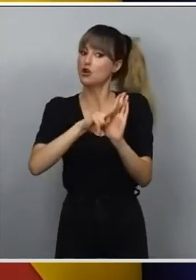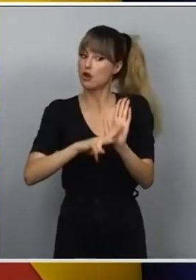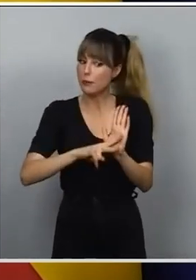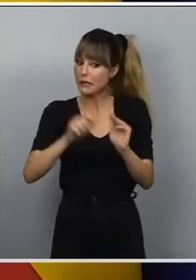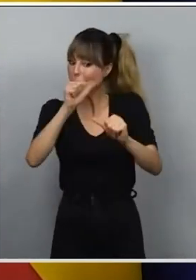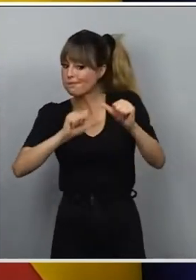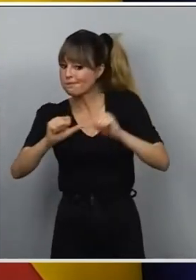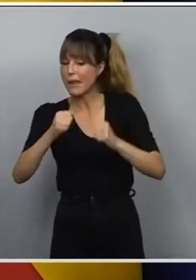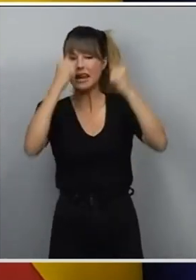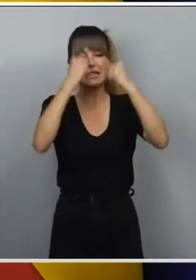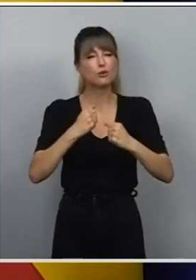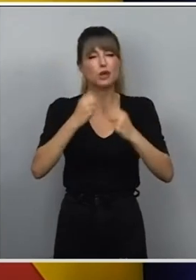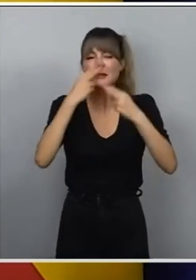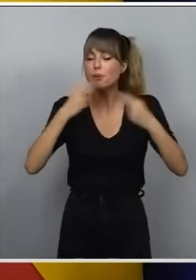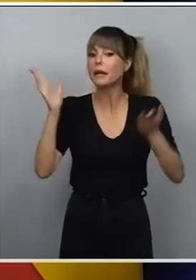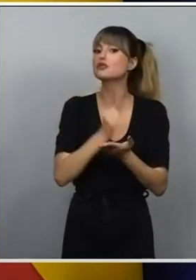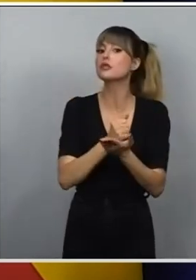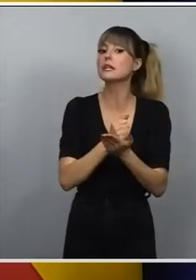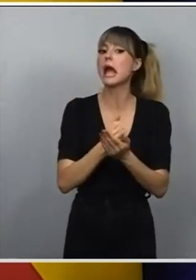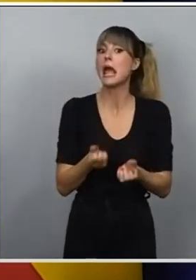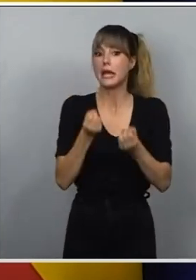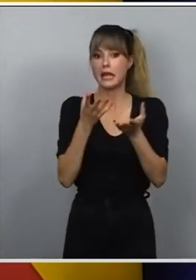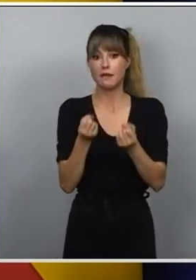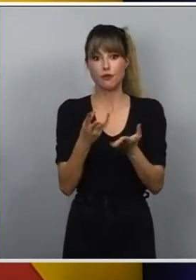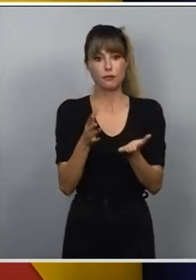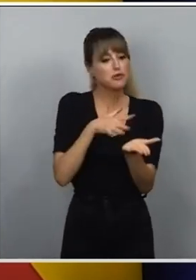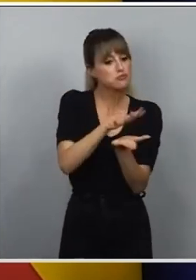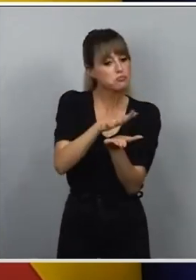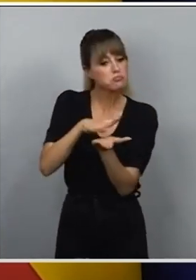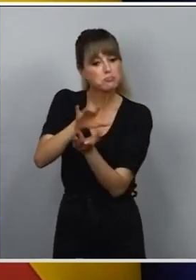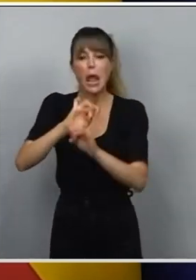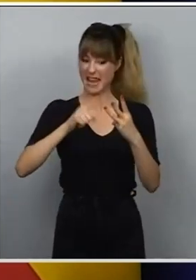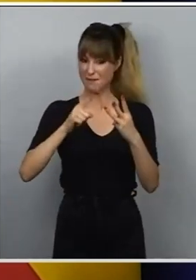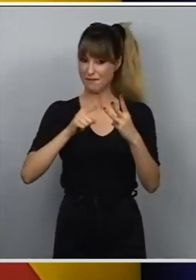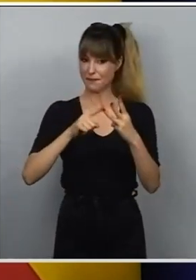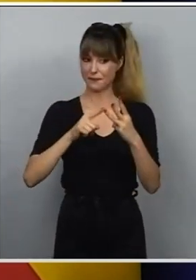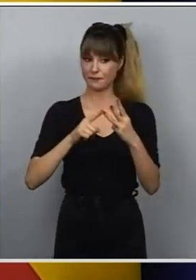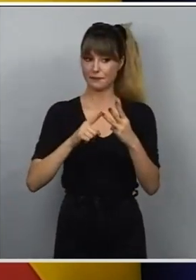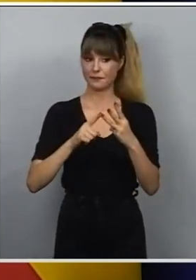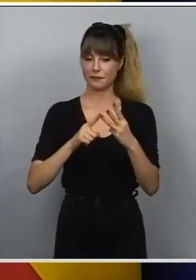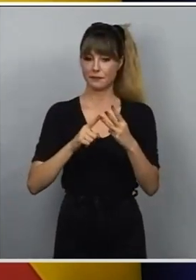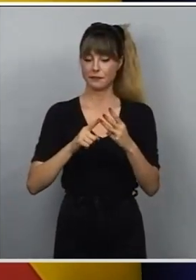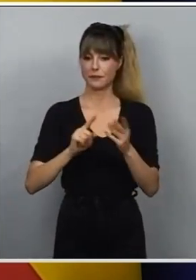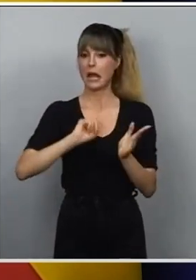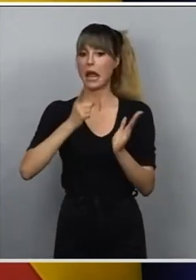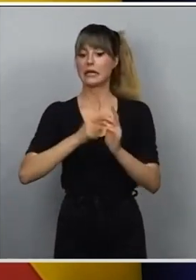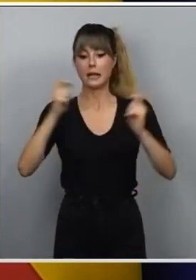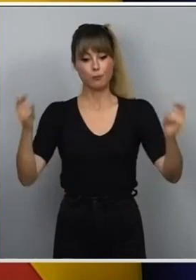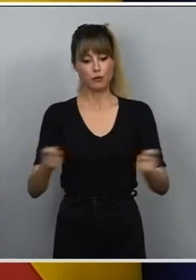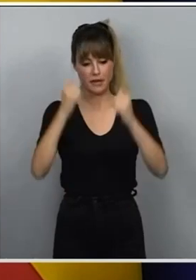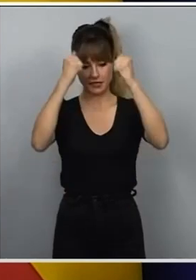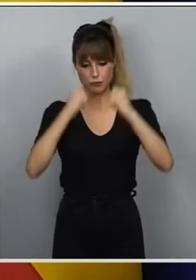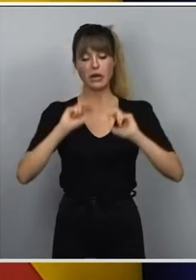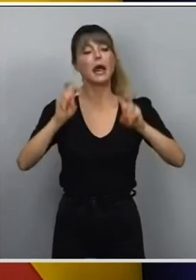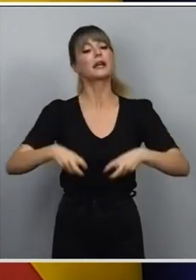las instituciones públicas deberán publicar esta información de forma visible, clara y transparente. Vamos a reformar la ley de publicidad institucional,